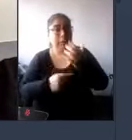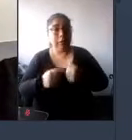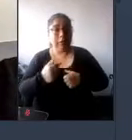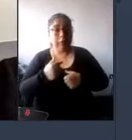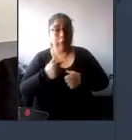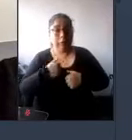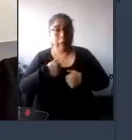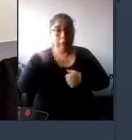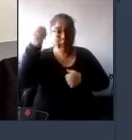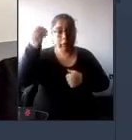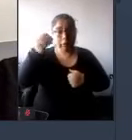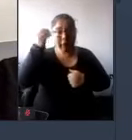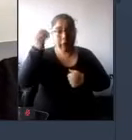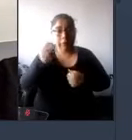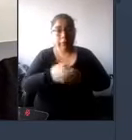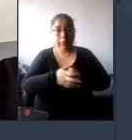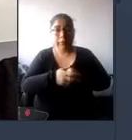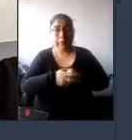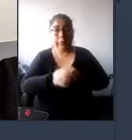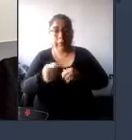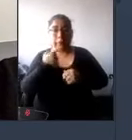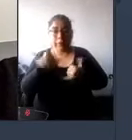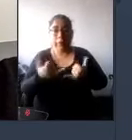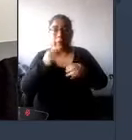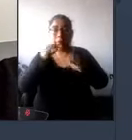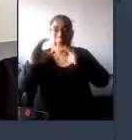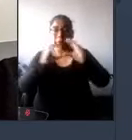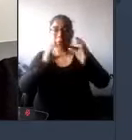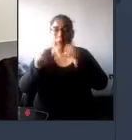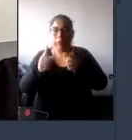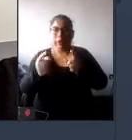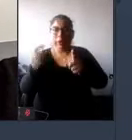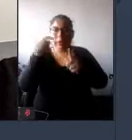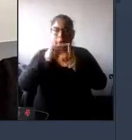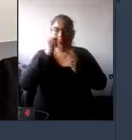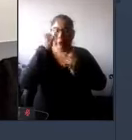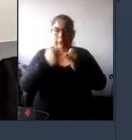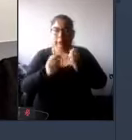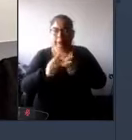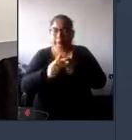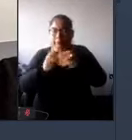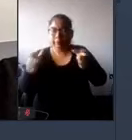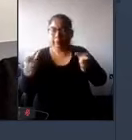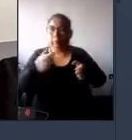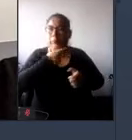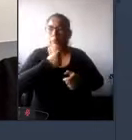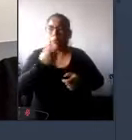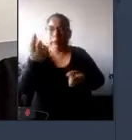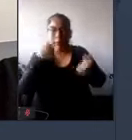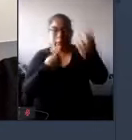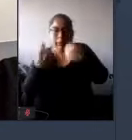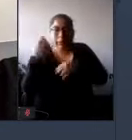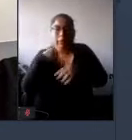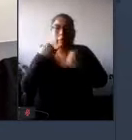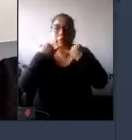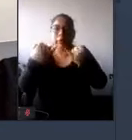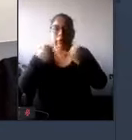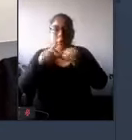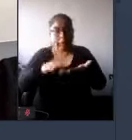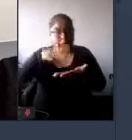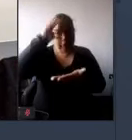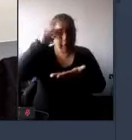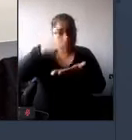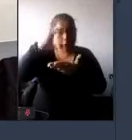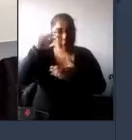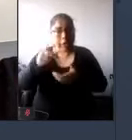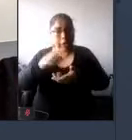este conversatorio del día de hoy tiene un componente bastante enriquecedor porque estamos viendo estamos aprendiendo de